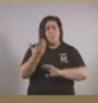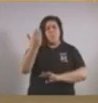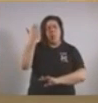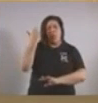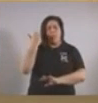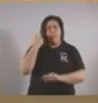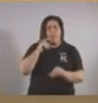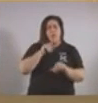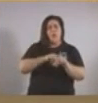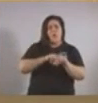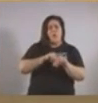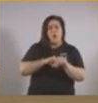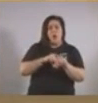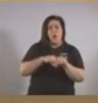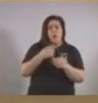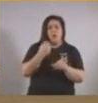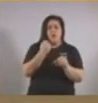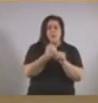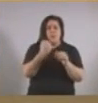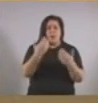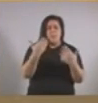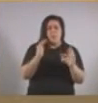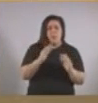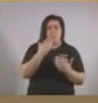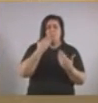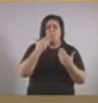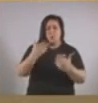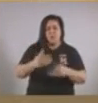los horarios en los que van a poder atender. Muchas gracias.